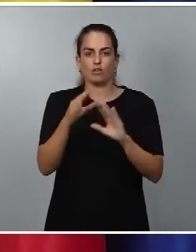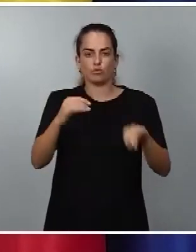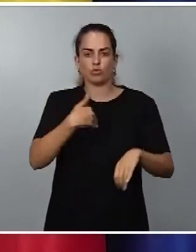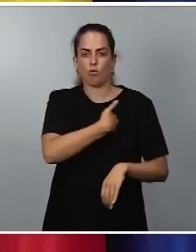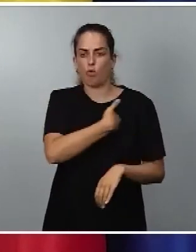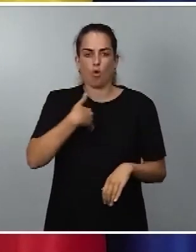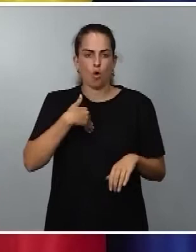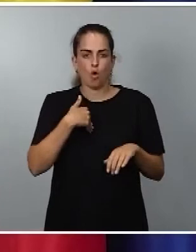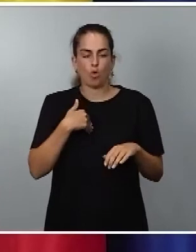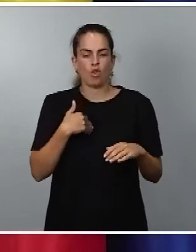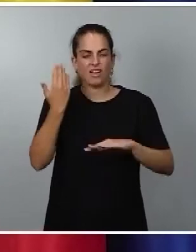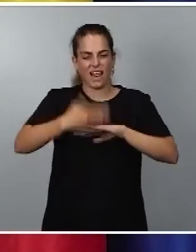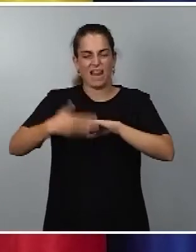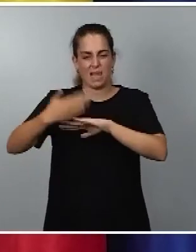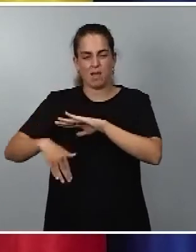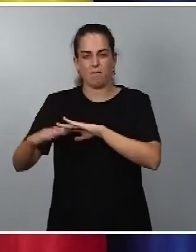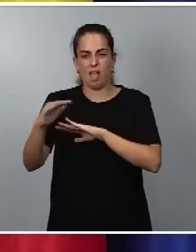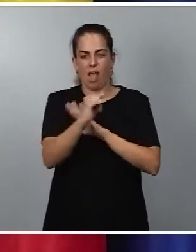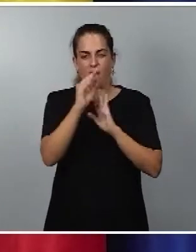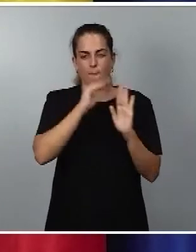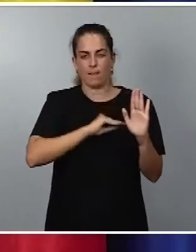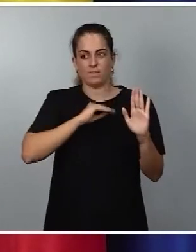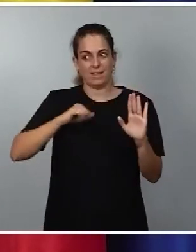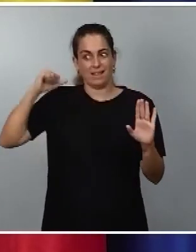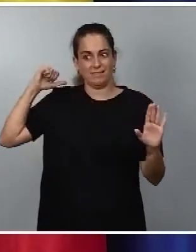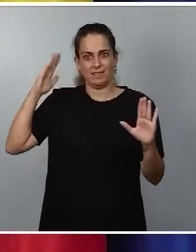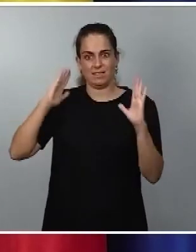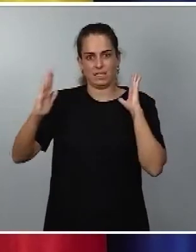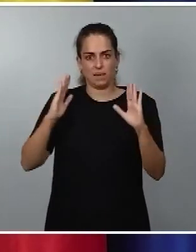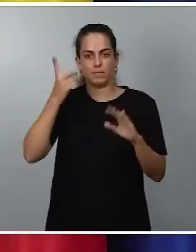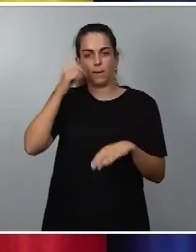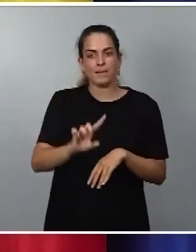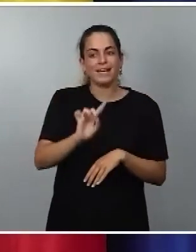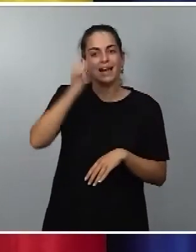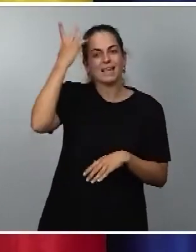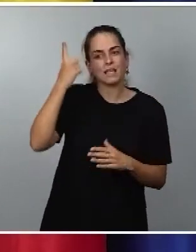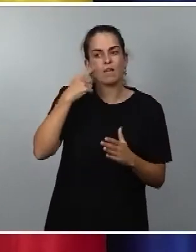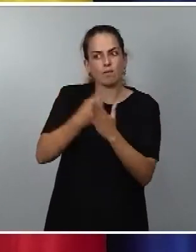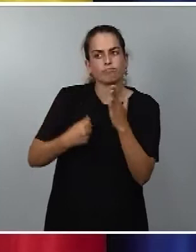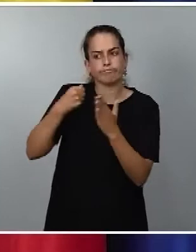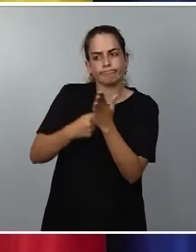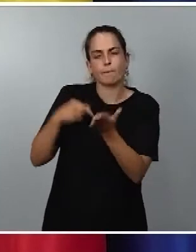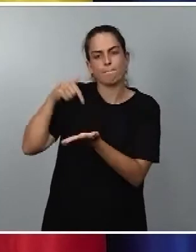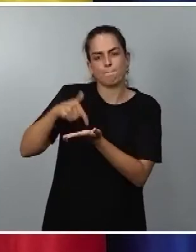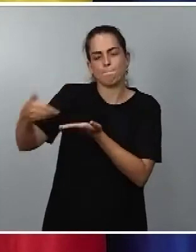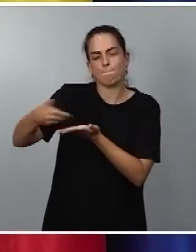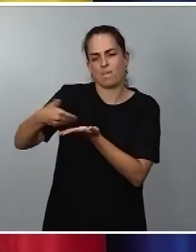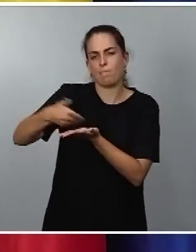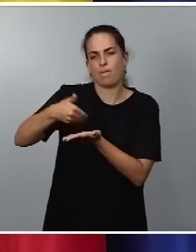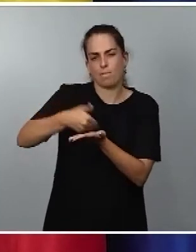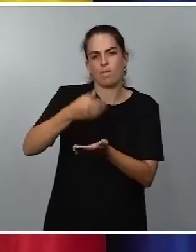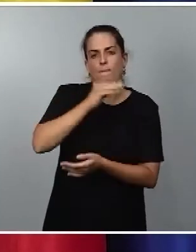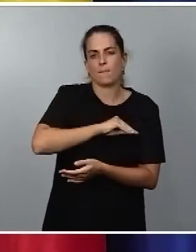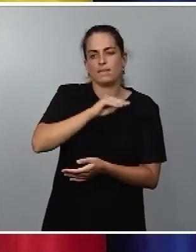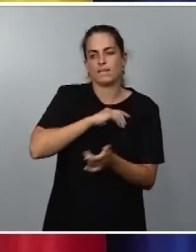limitadas por aquellos tiempos. Pero también estamos ante una iniciativa demandada y es demandada por los profesionales de la salud pública,